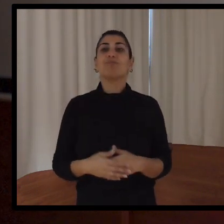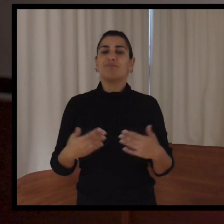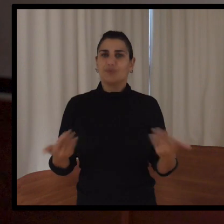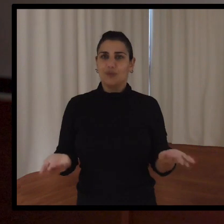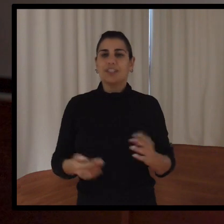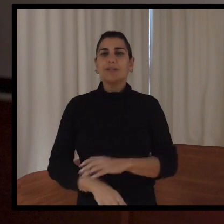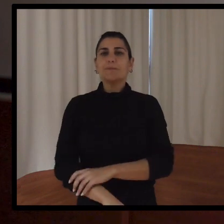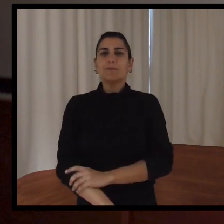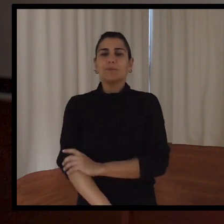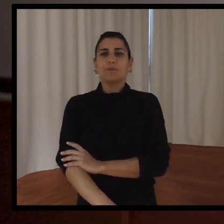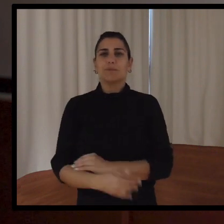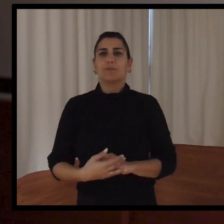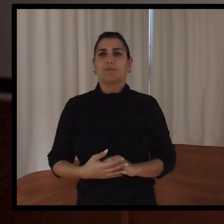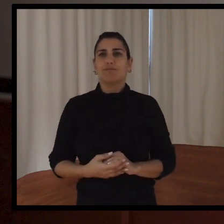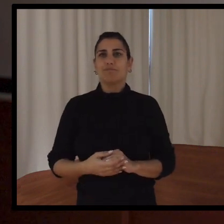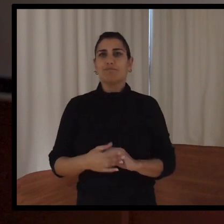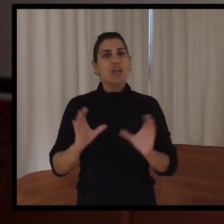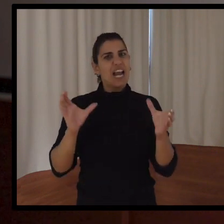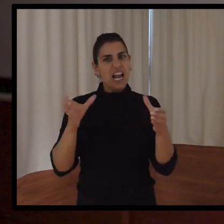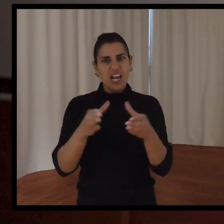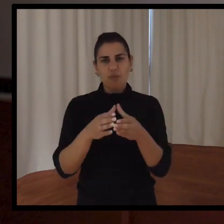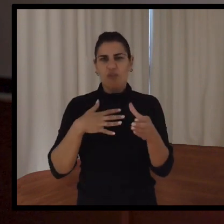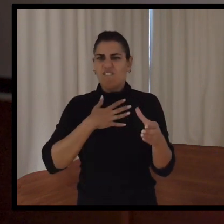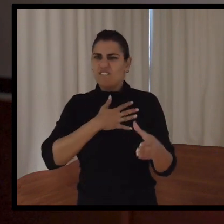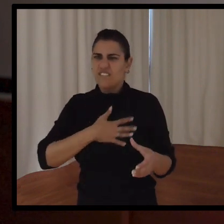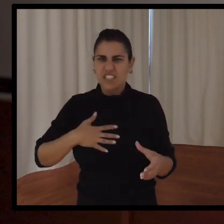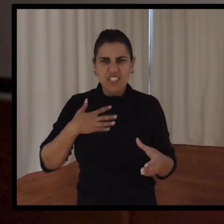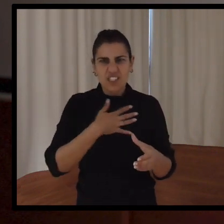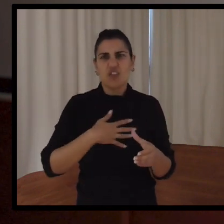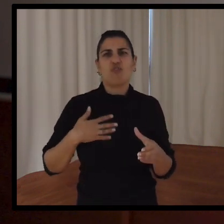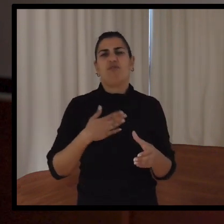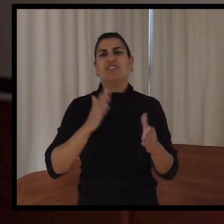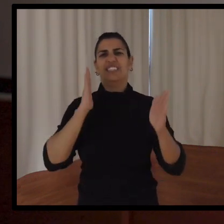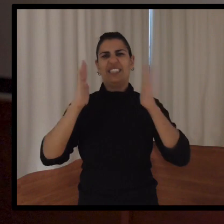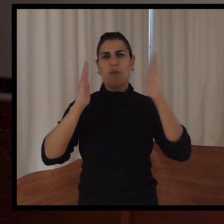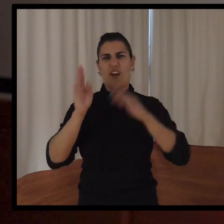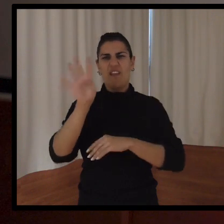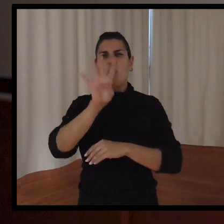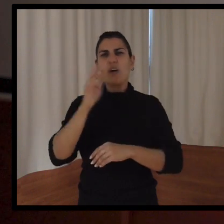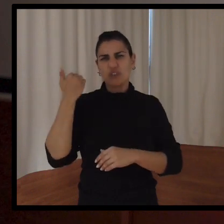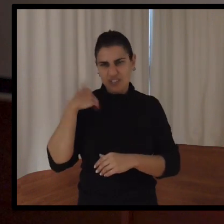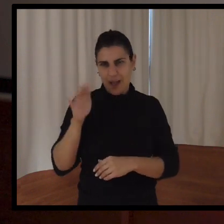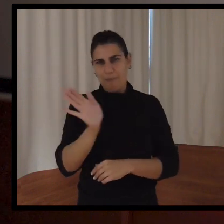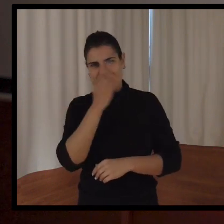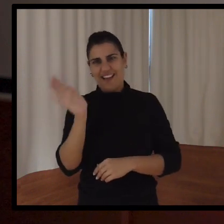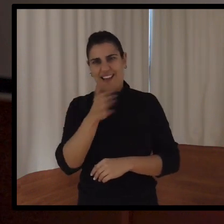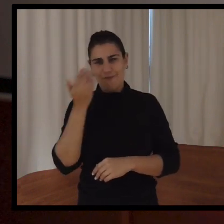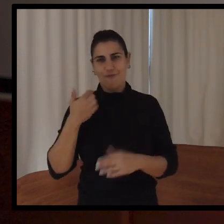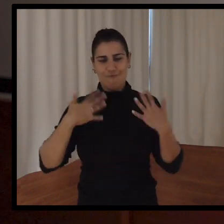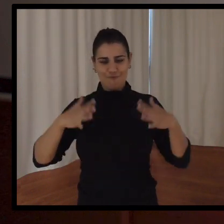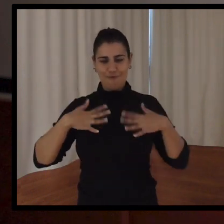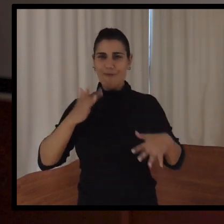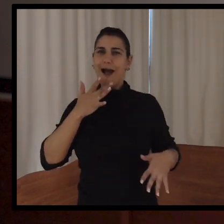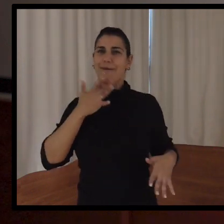conlleva el equipo, estoy muy agradecido con ellos. Llevo cuatro temporadas, ya esta casi es mi quinta temporada, vistiendo amarillo y